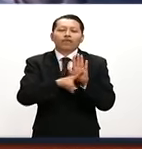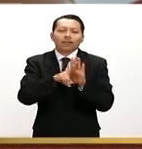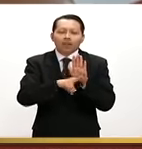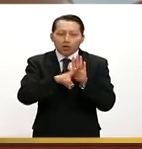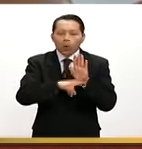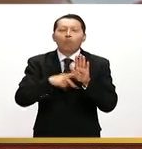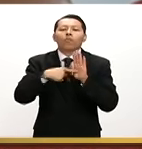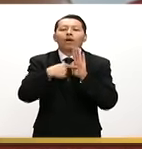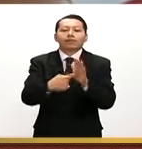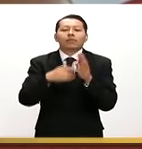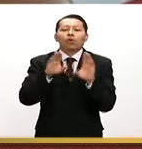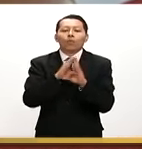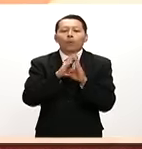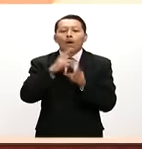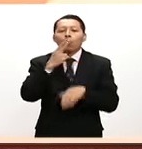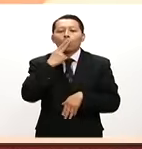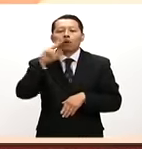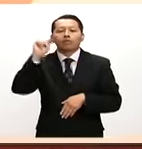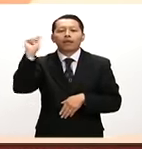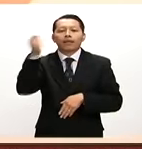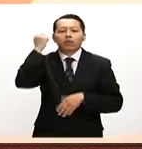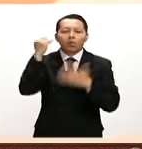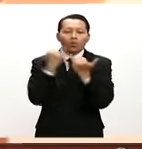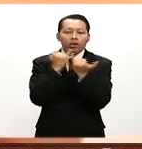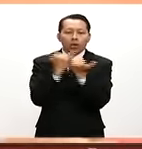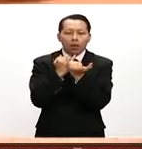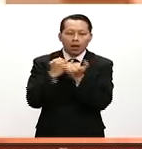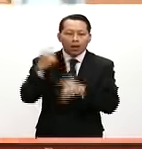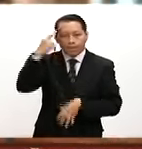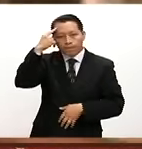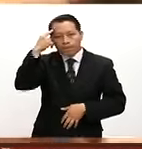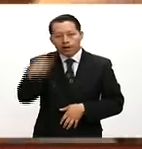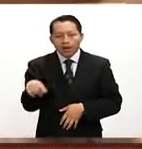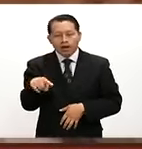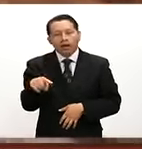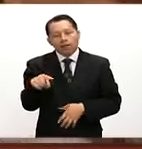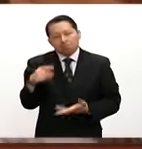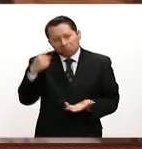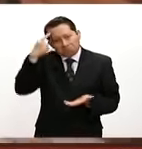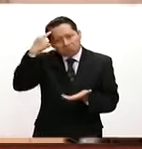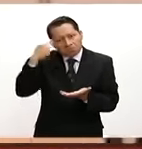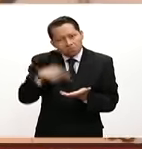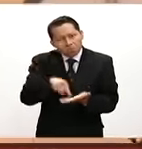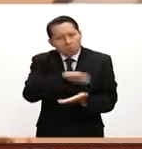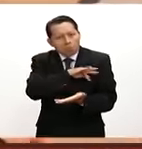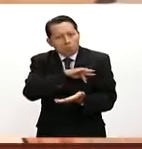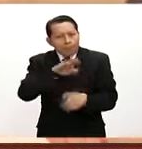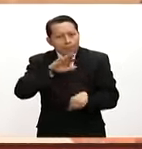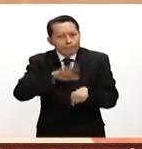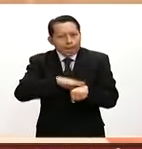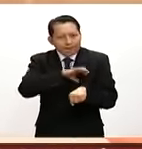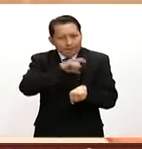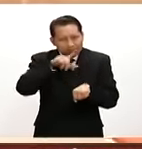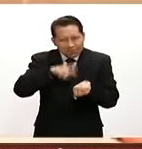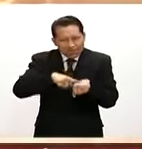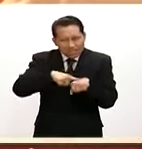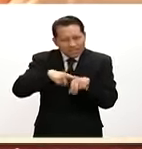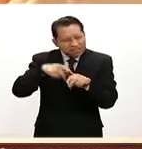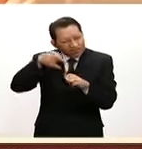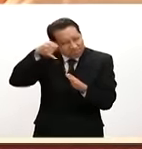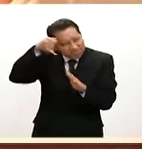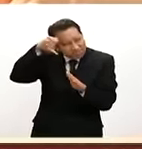muestra precisamente el uso de la tecnología para, pues me imagino que especializarse, practicar, pero sobre todo